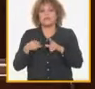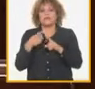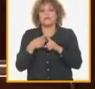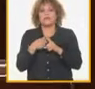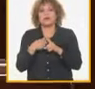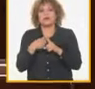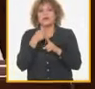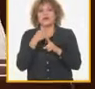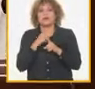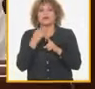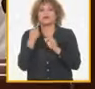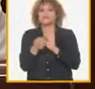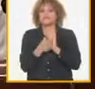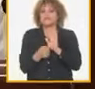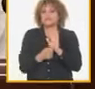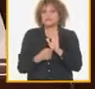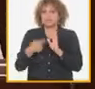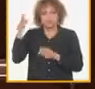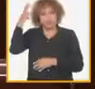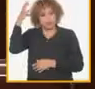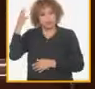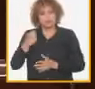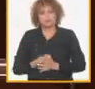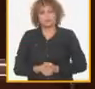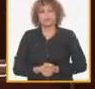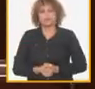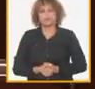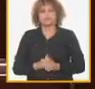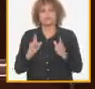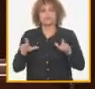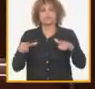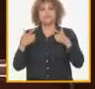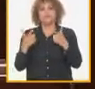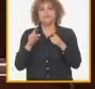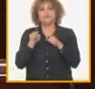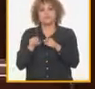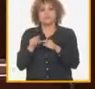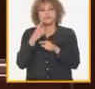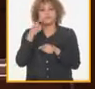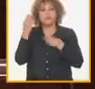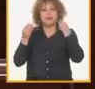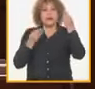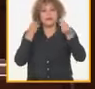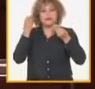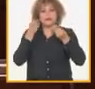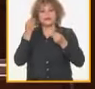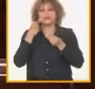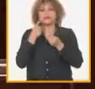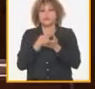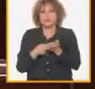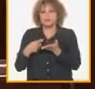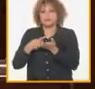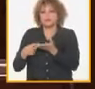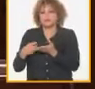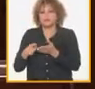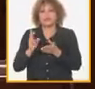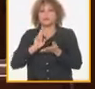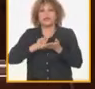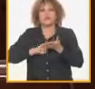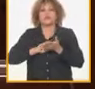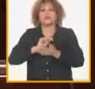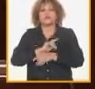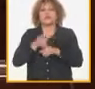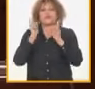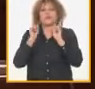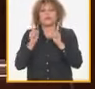generales del gobierno su cumplimiento y efectividad ha sido objeto de análisis sistemáticos en nuestro buro político y secretariado